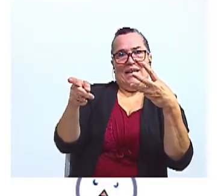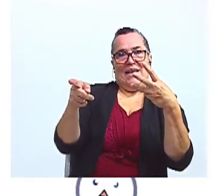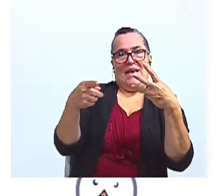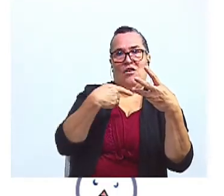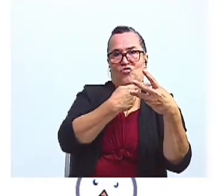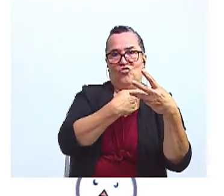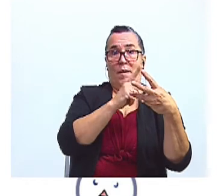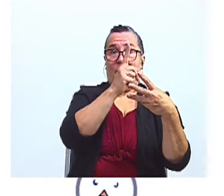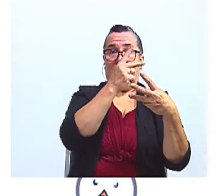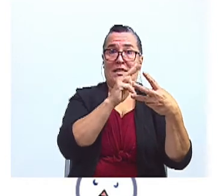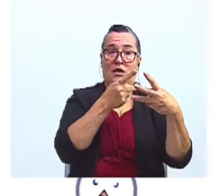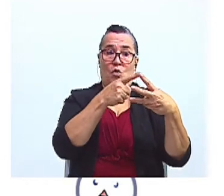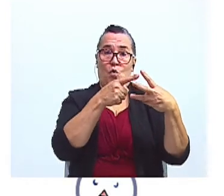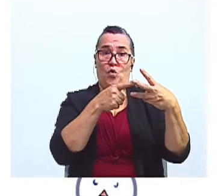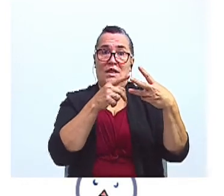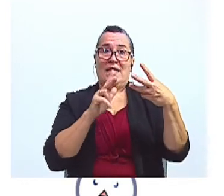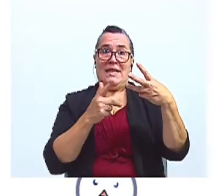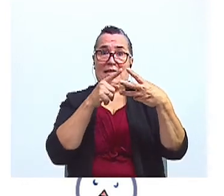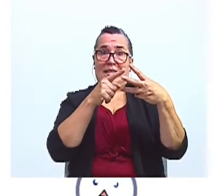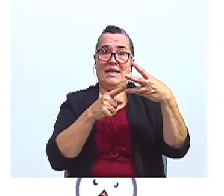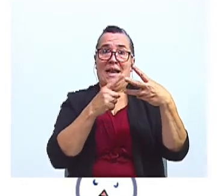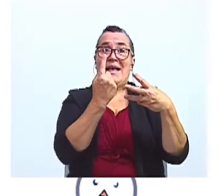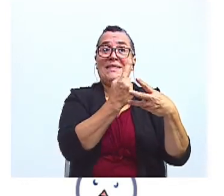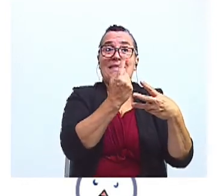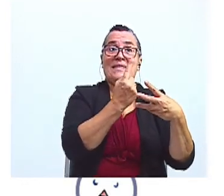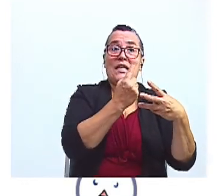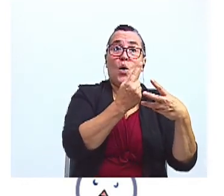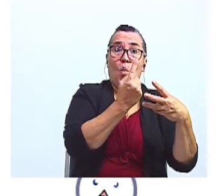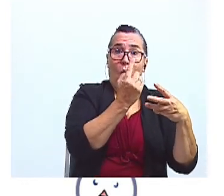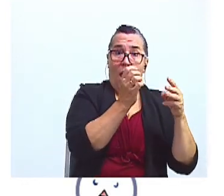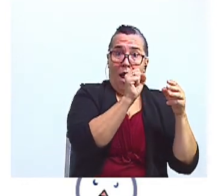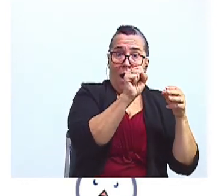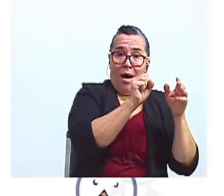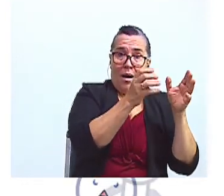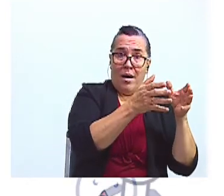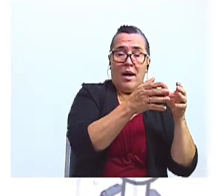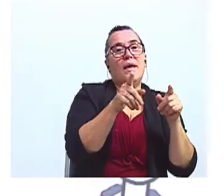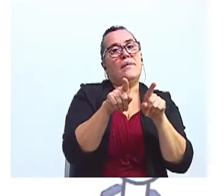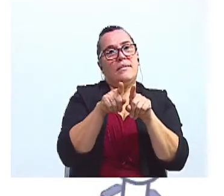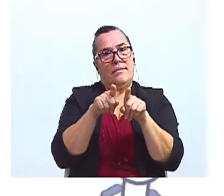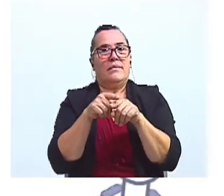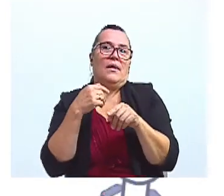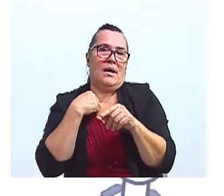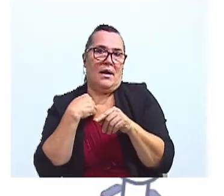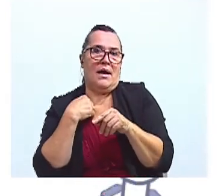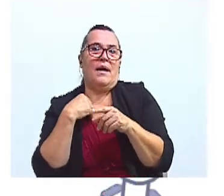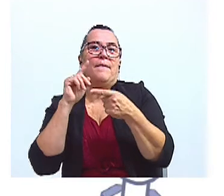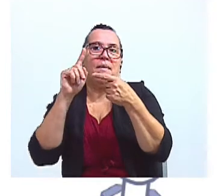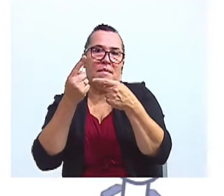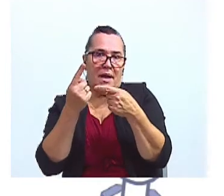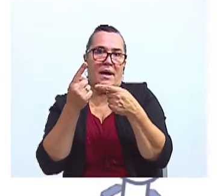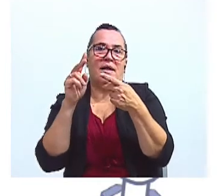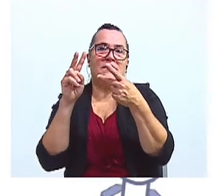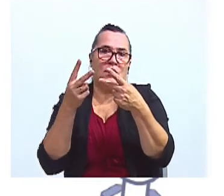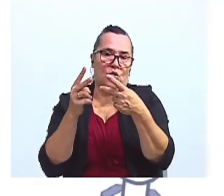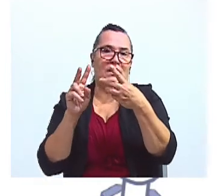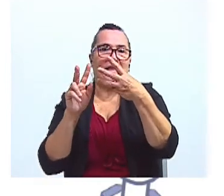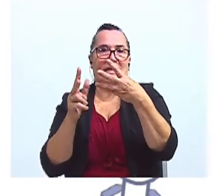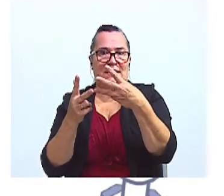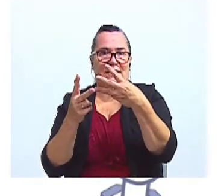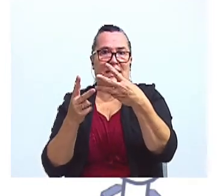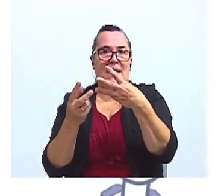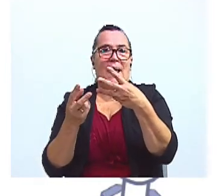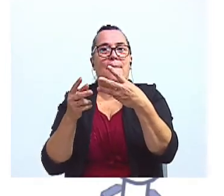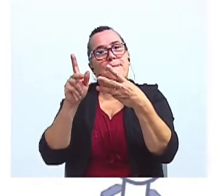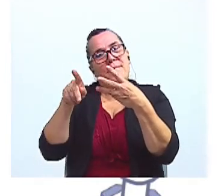primera, segunda y tercera persona singular y también vamos a tener la primera, la segunda y la